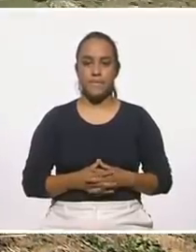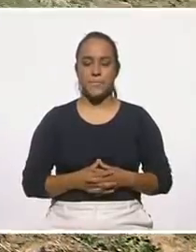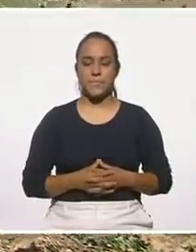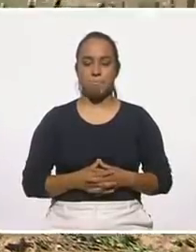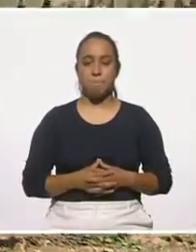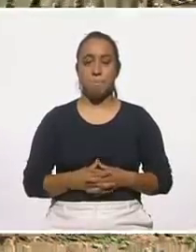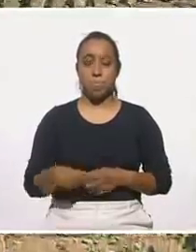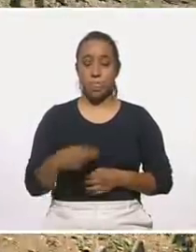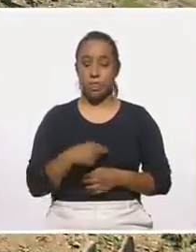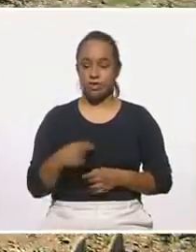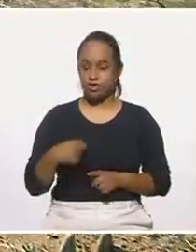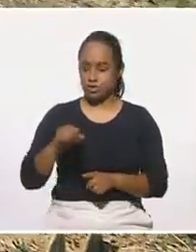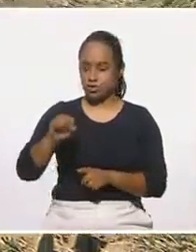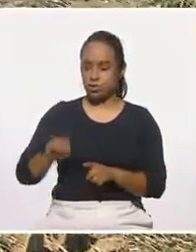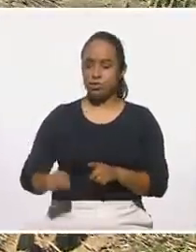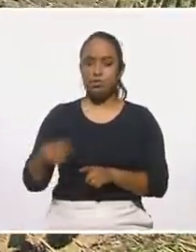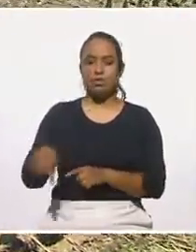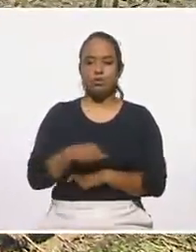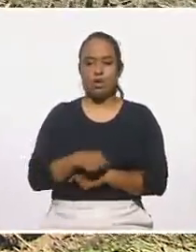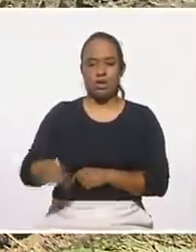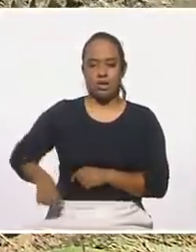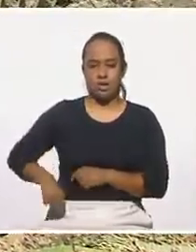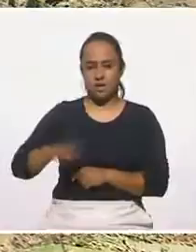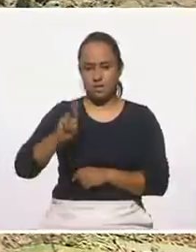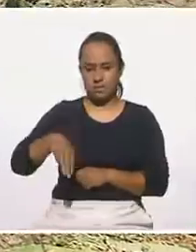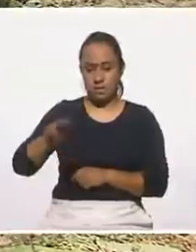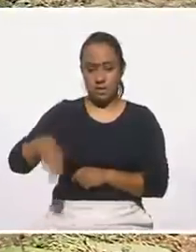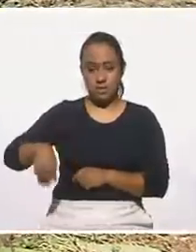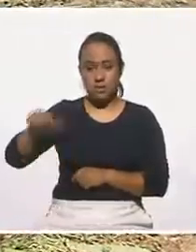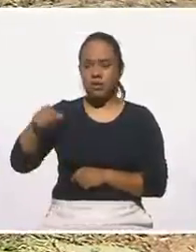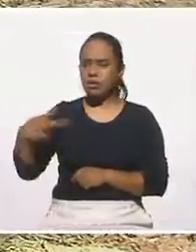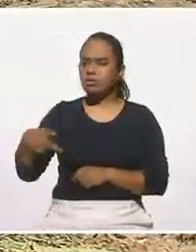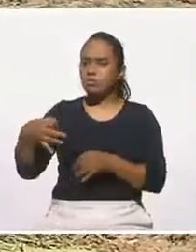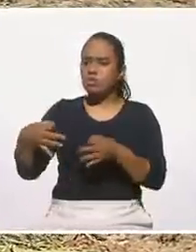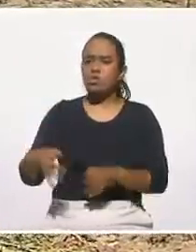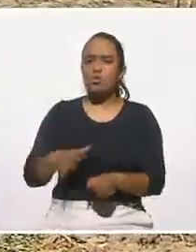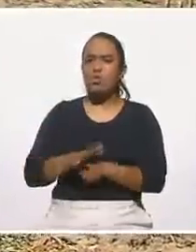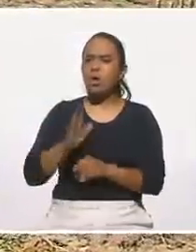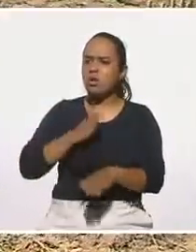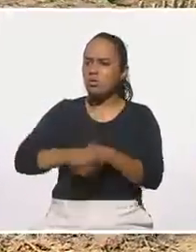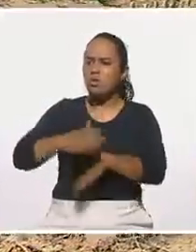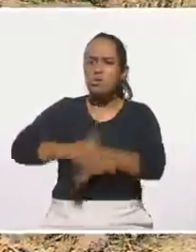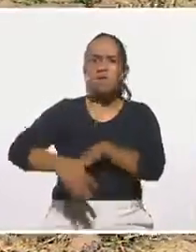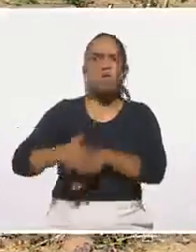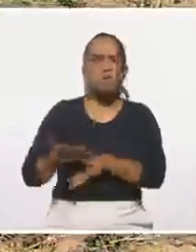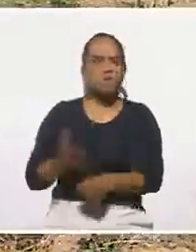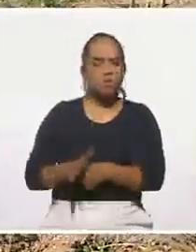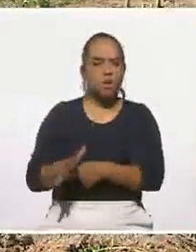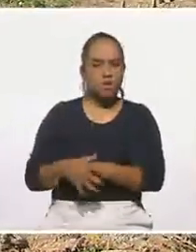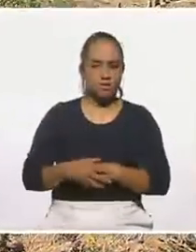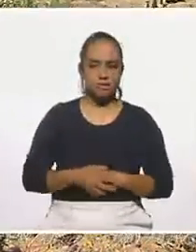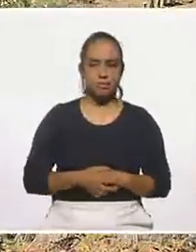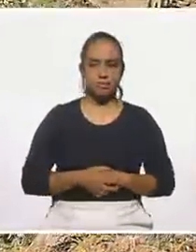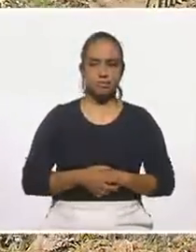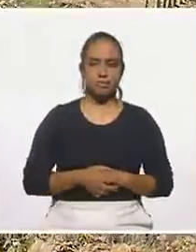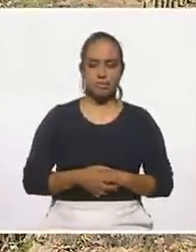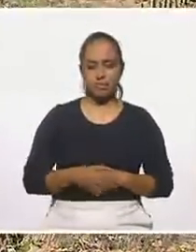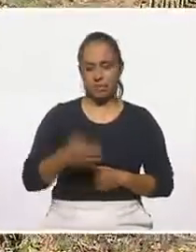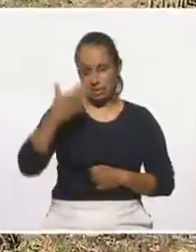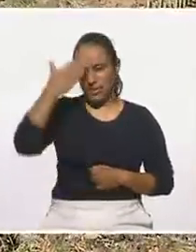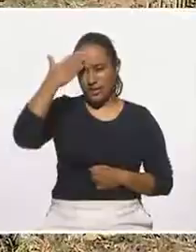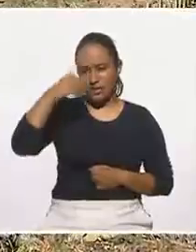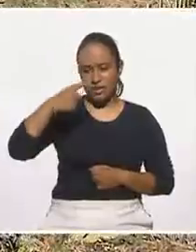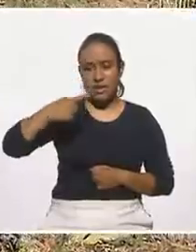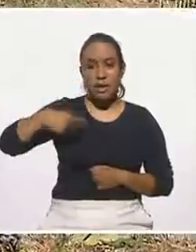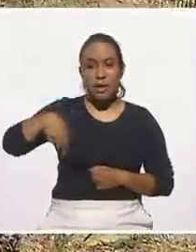Estamos al sur de la Alcaldía Milpalta. ¿Qué origen tiene el nopal? Bueno, pues esto, como saben,